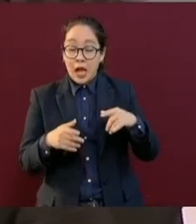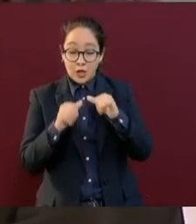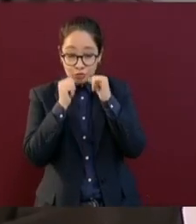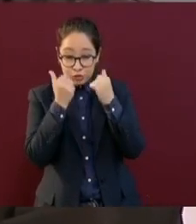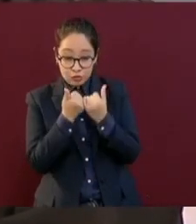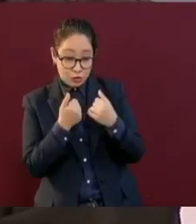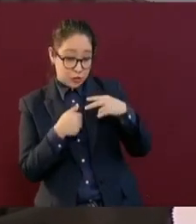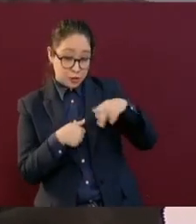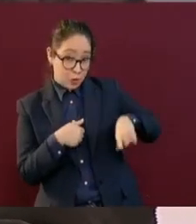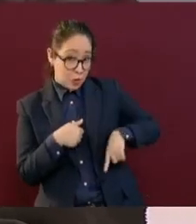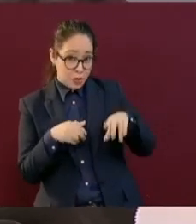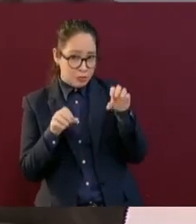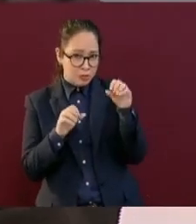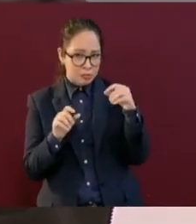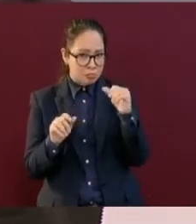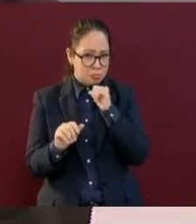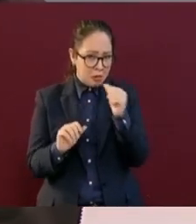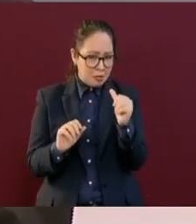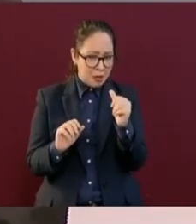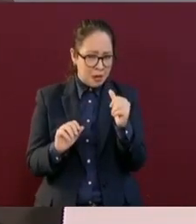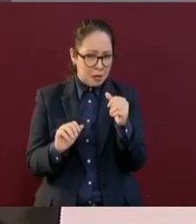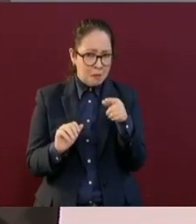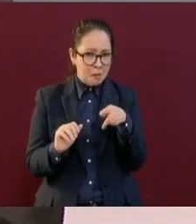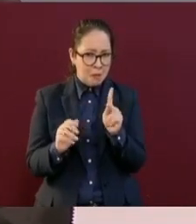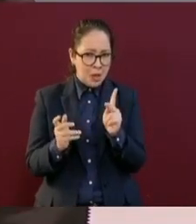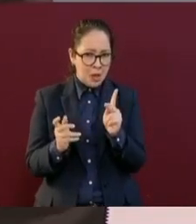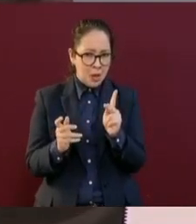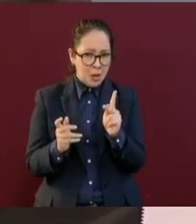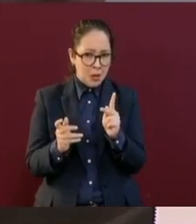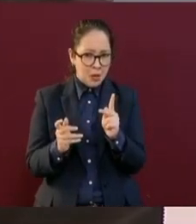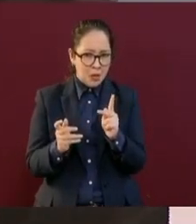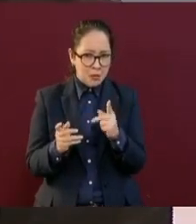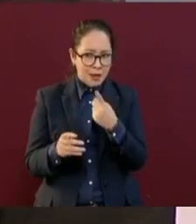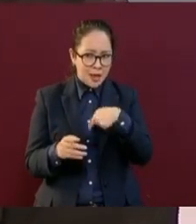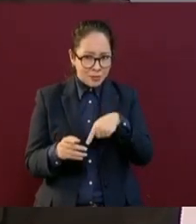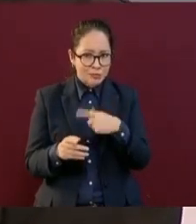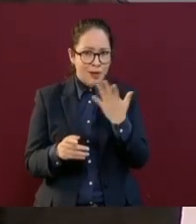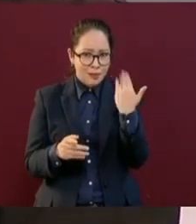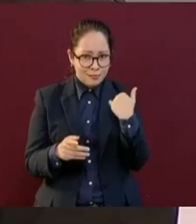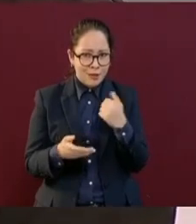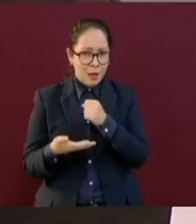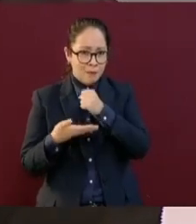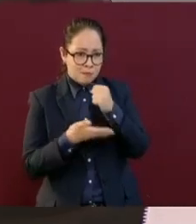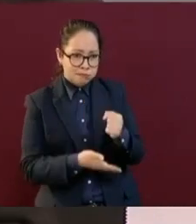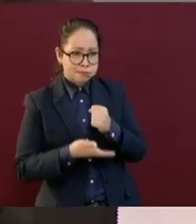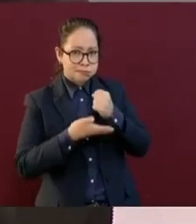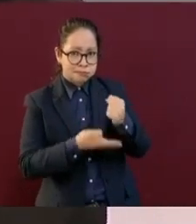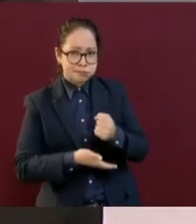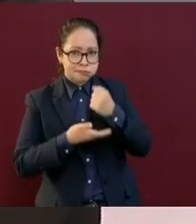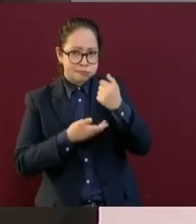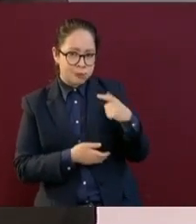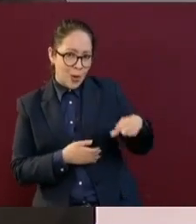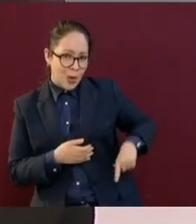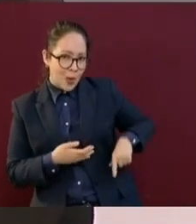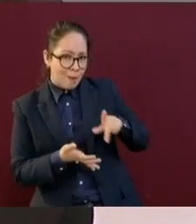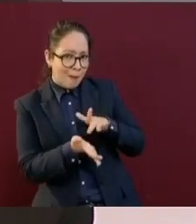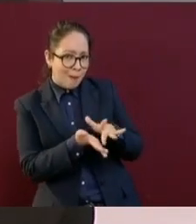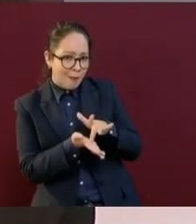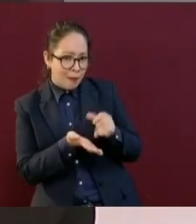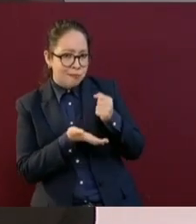y vivían del presupuesto público, vivían del apoyo